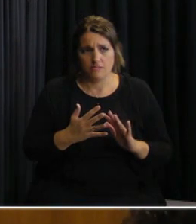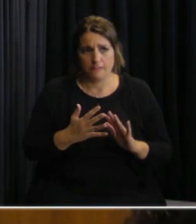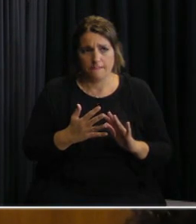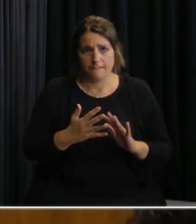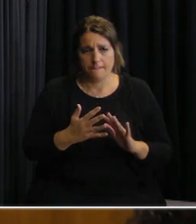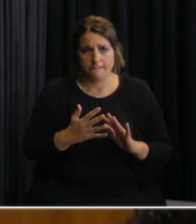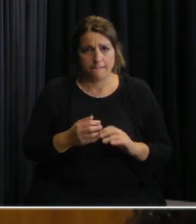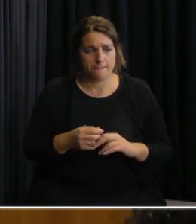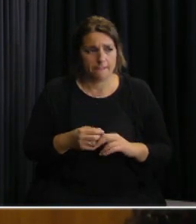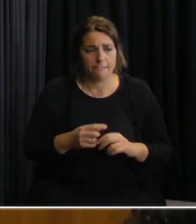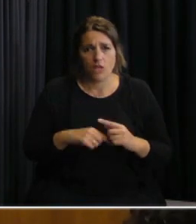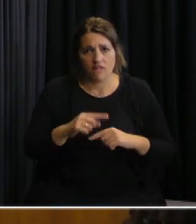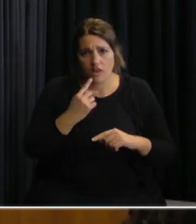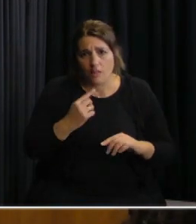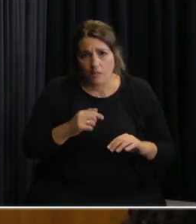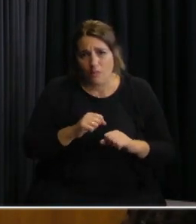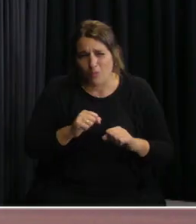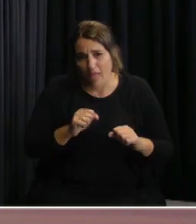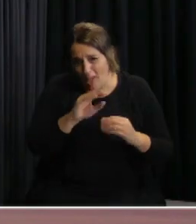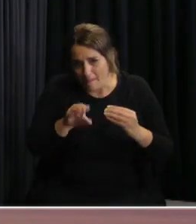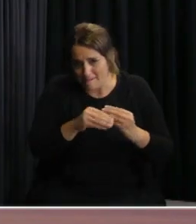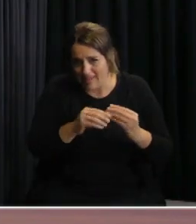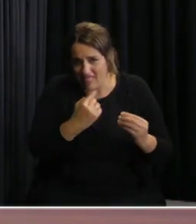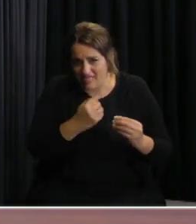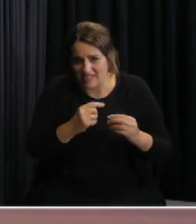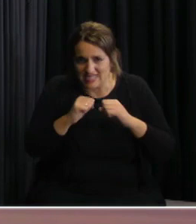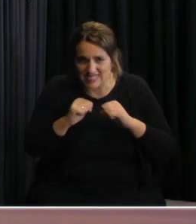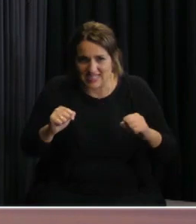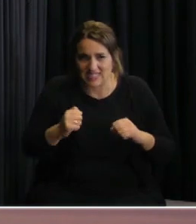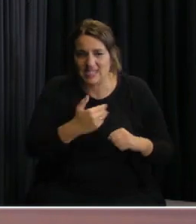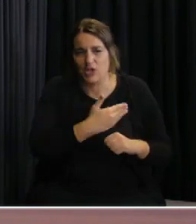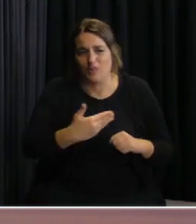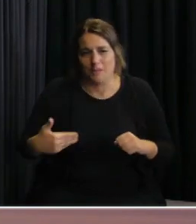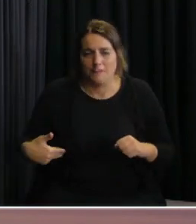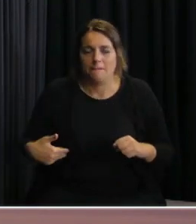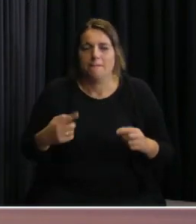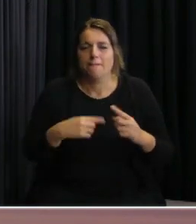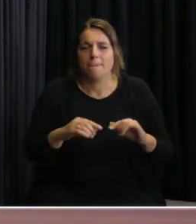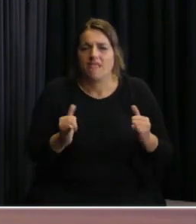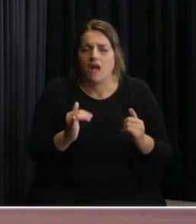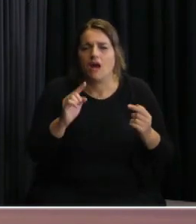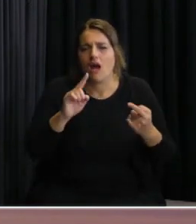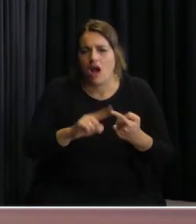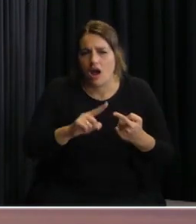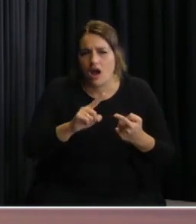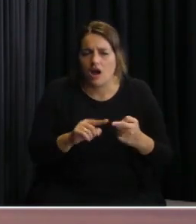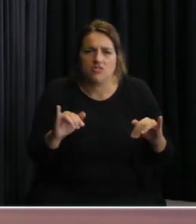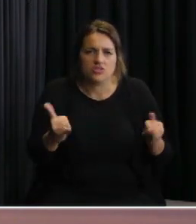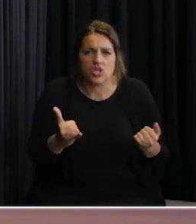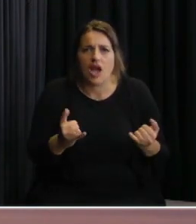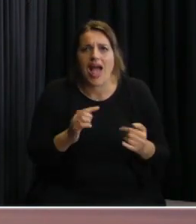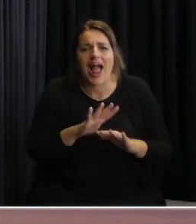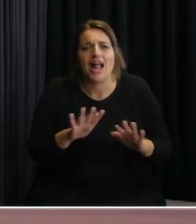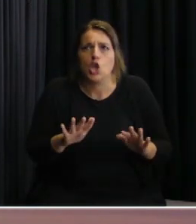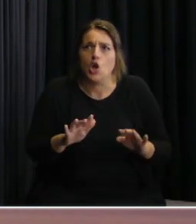Si me permite agregar algo el señor secretario de la presidencia hemos coordinado algo que no es menor